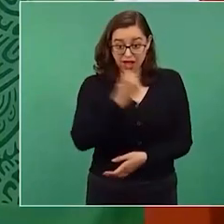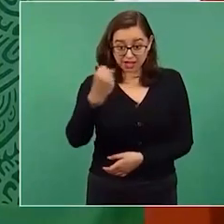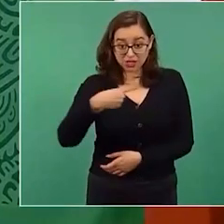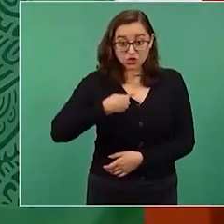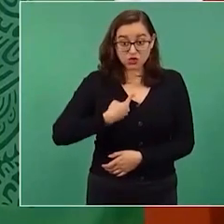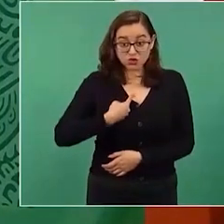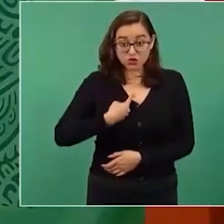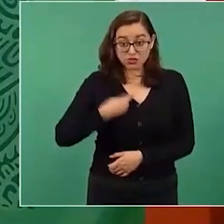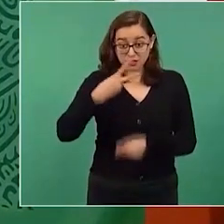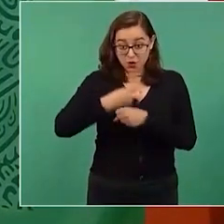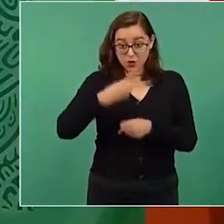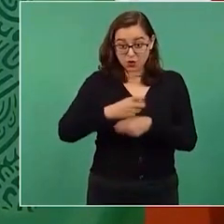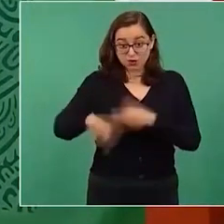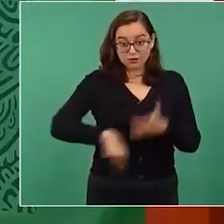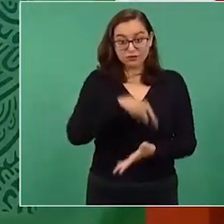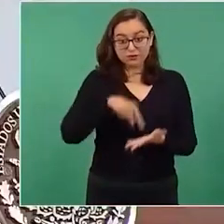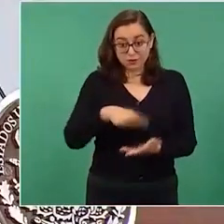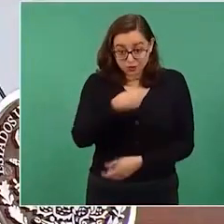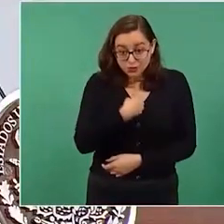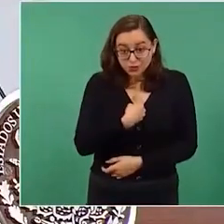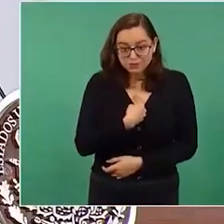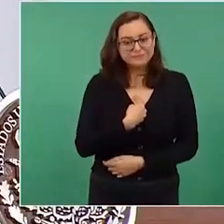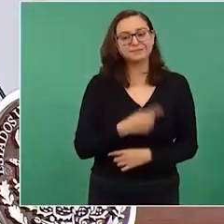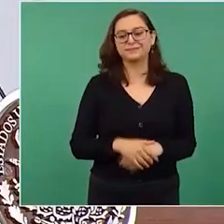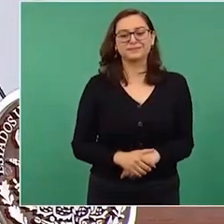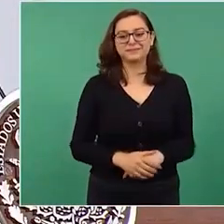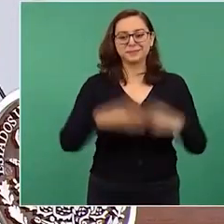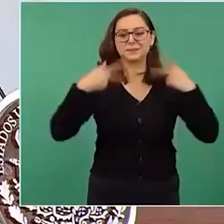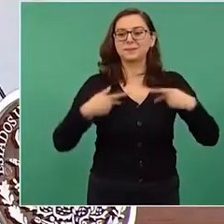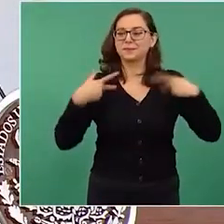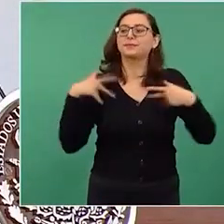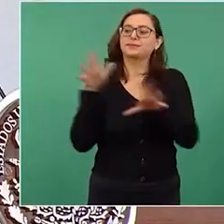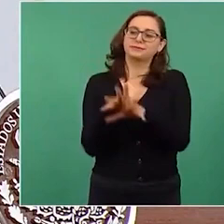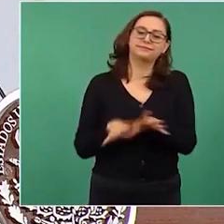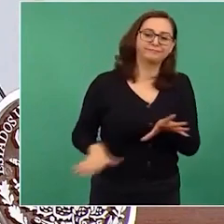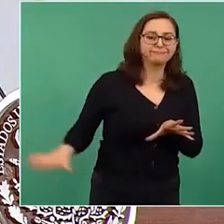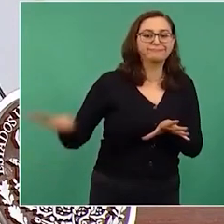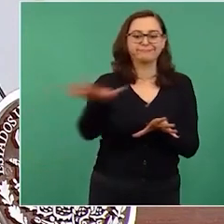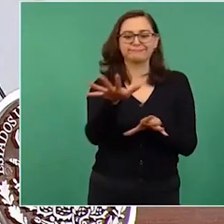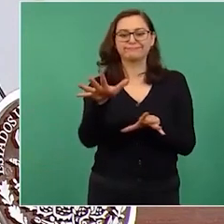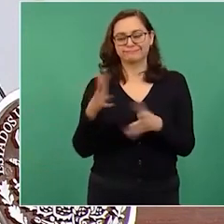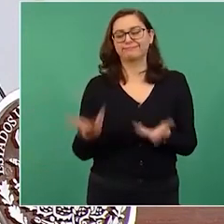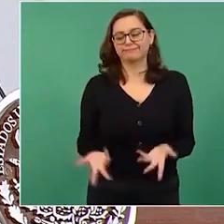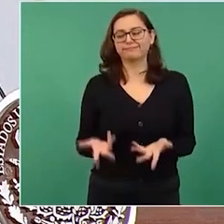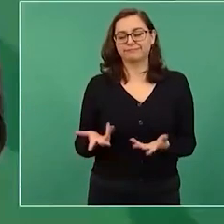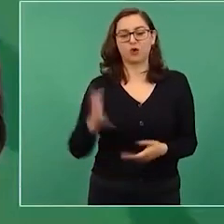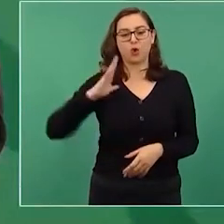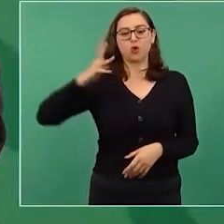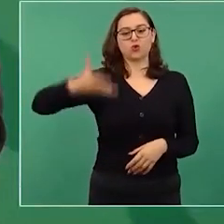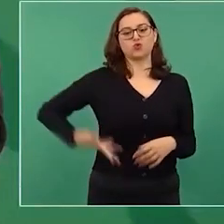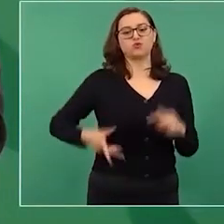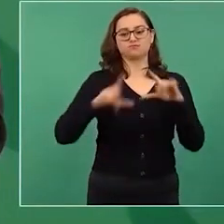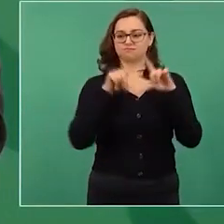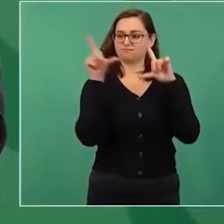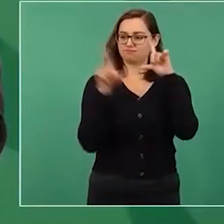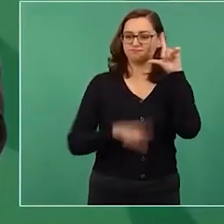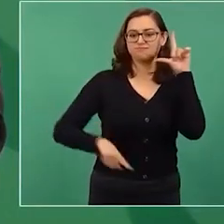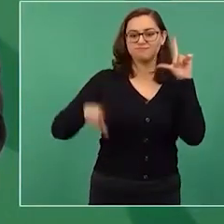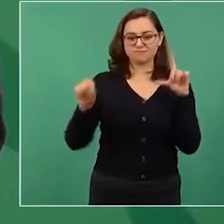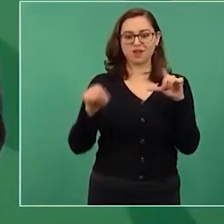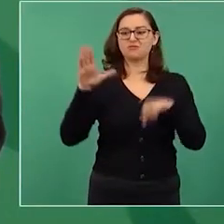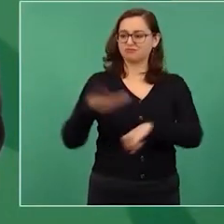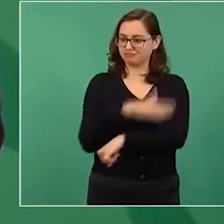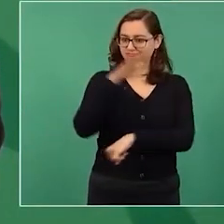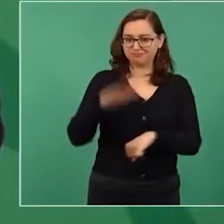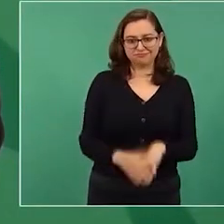y es para orgullo de México. Nuestro país está bien